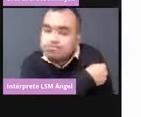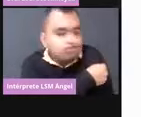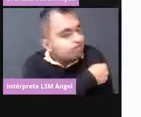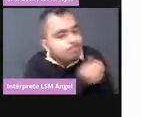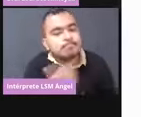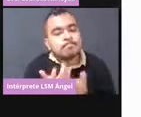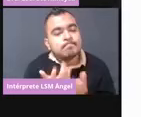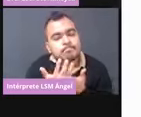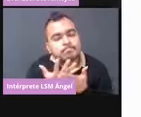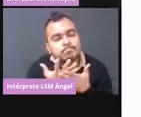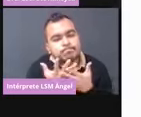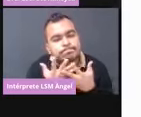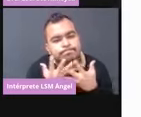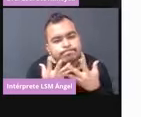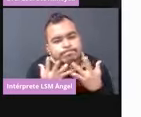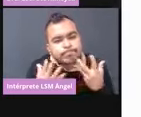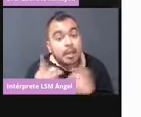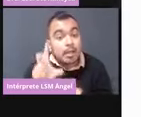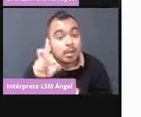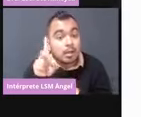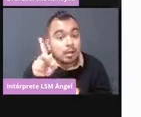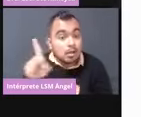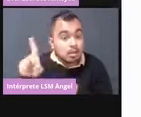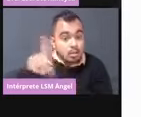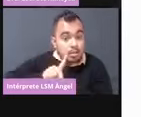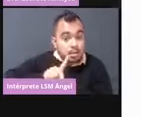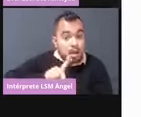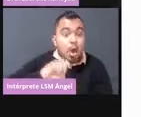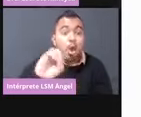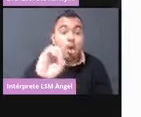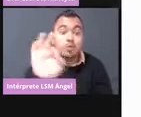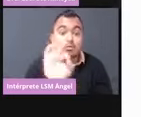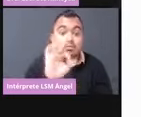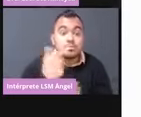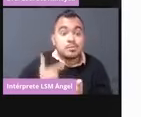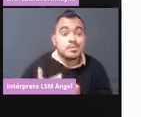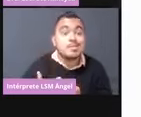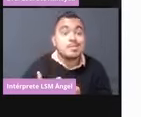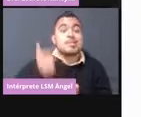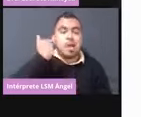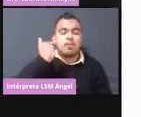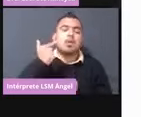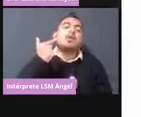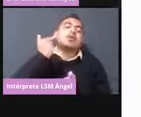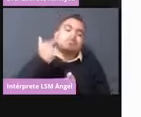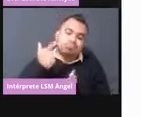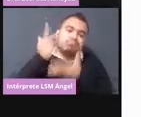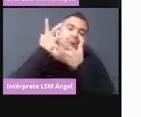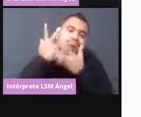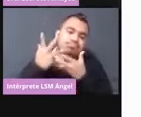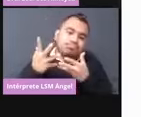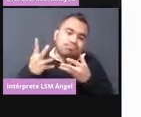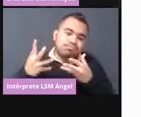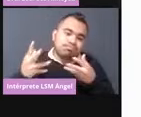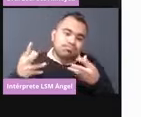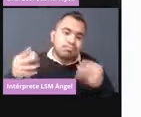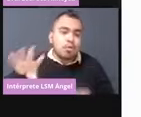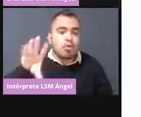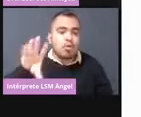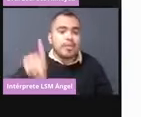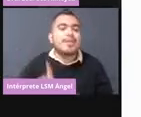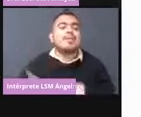los 30 días o, si estuvieron graves, los 90 días posterior a su enfermedad.